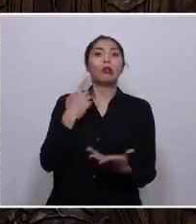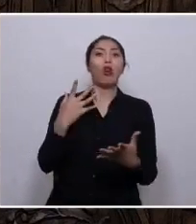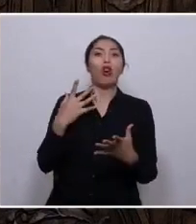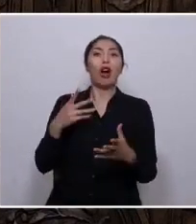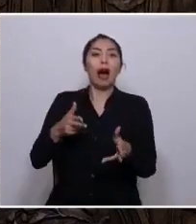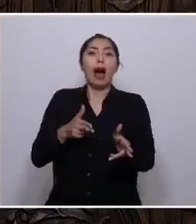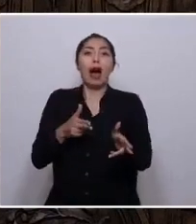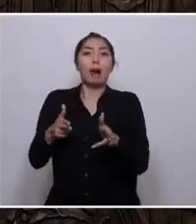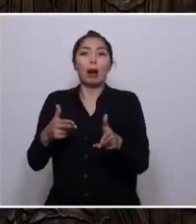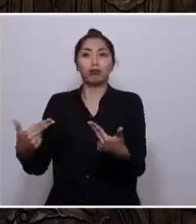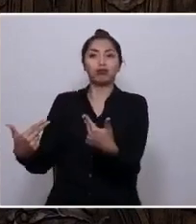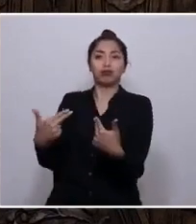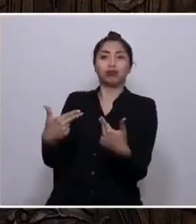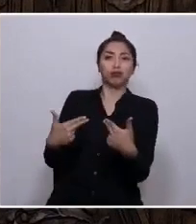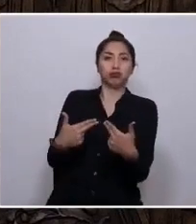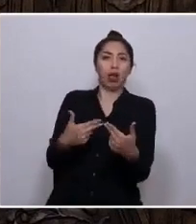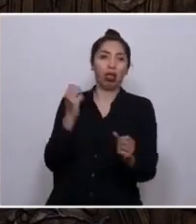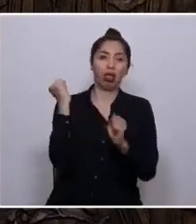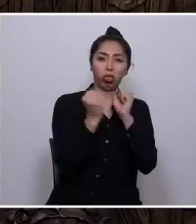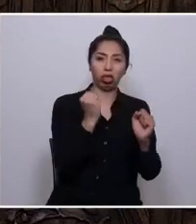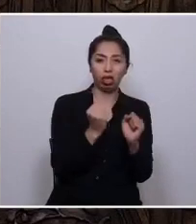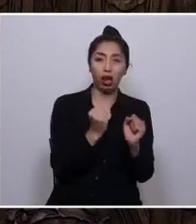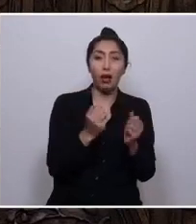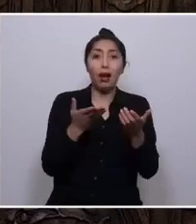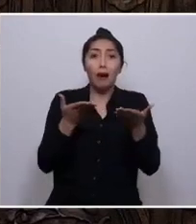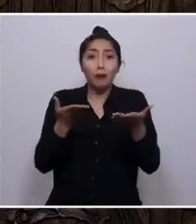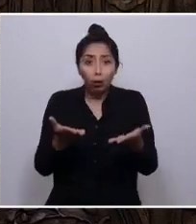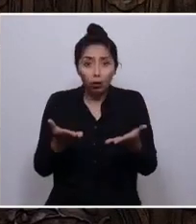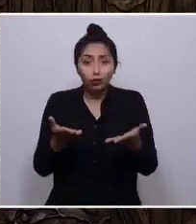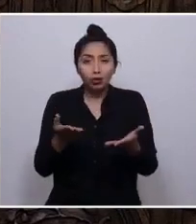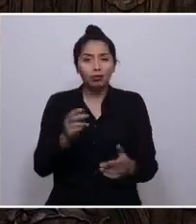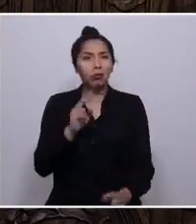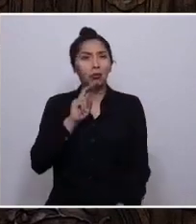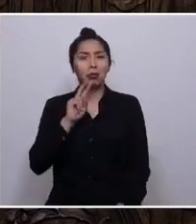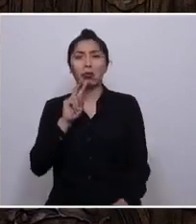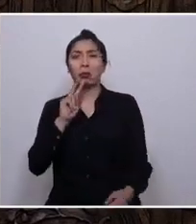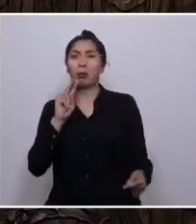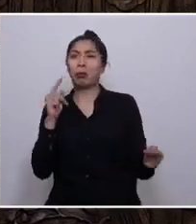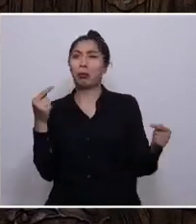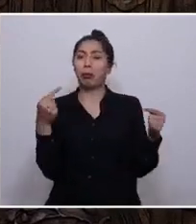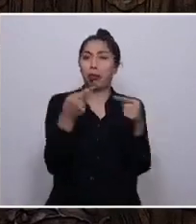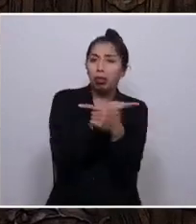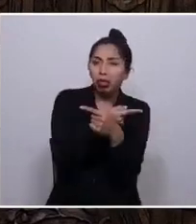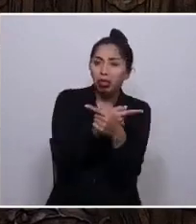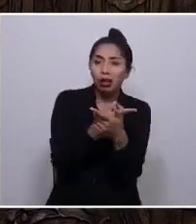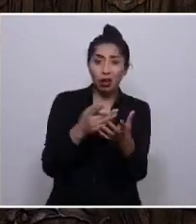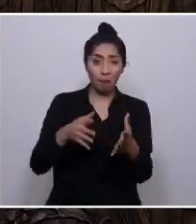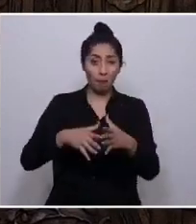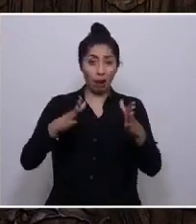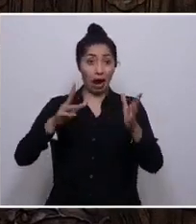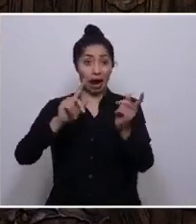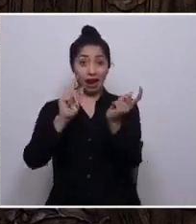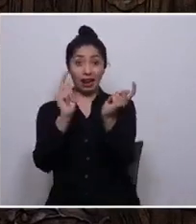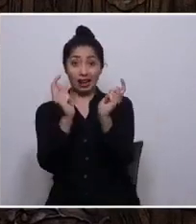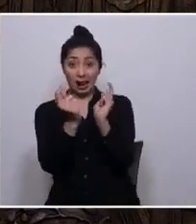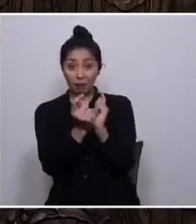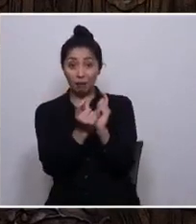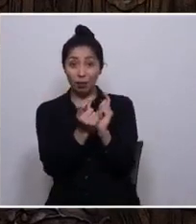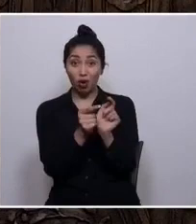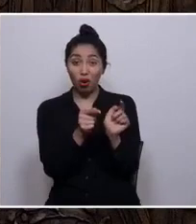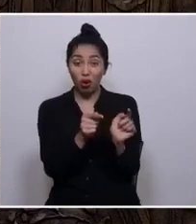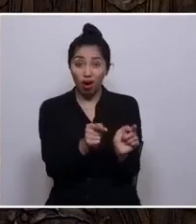y de la cruz. Por eso resulta padrónico que los mayores cambios hayan sido